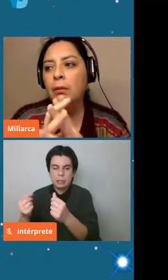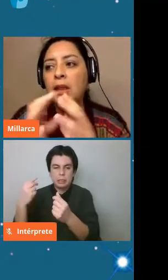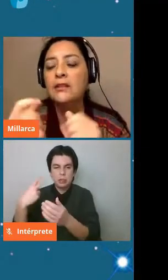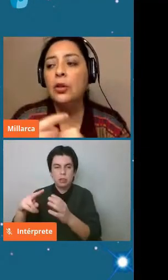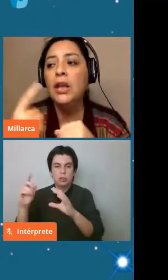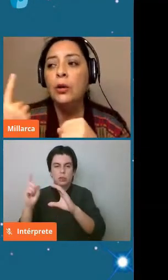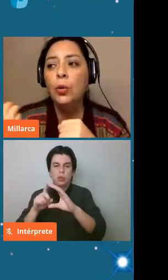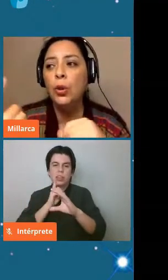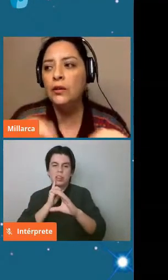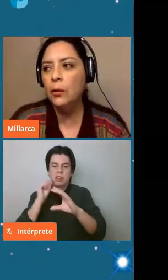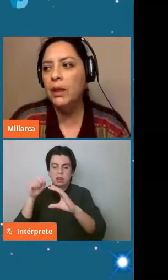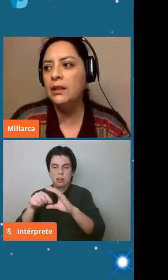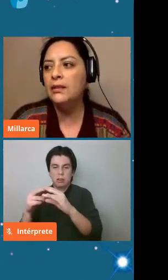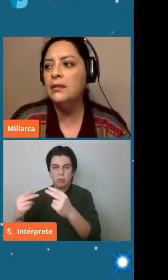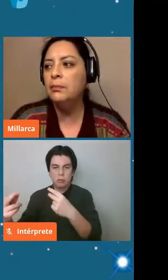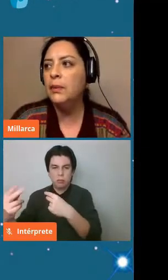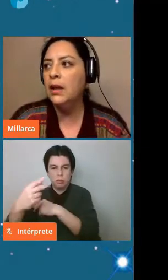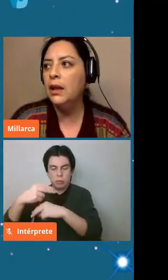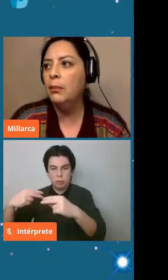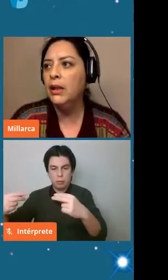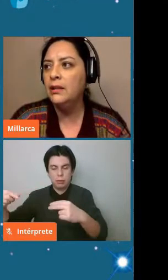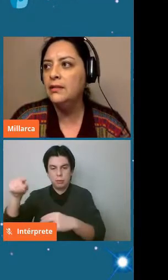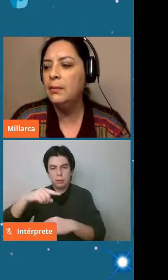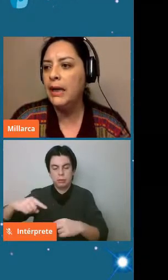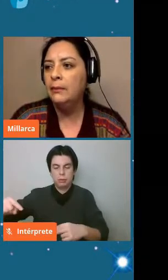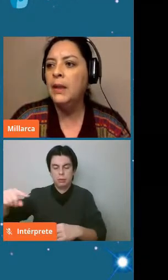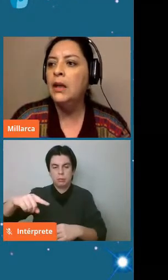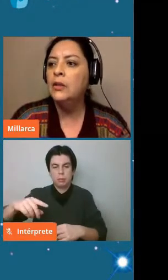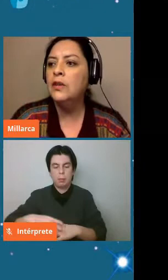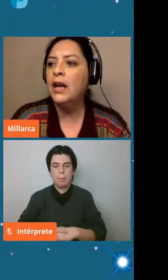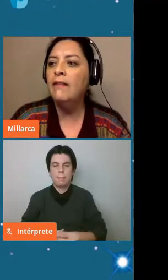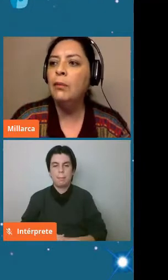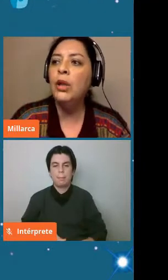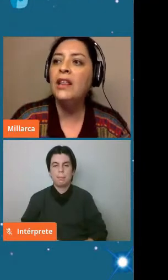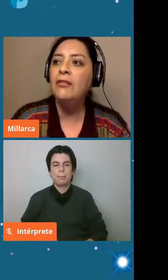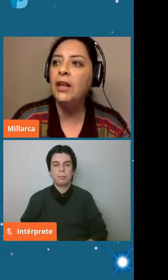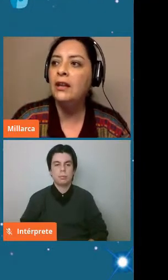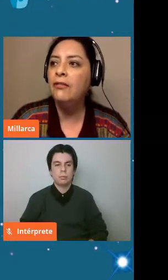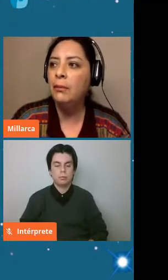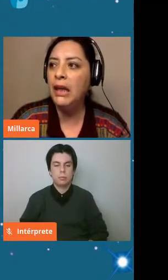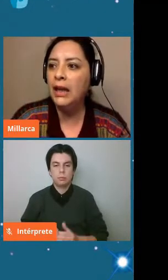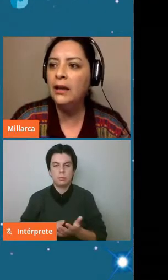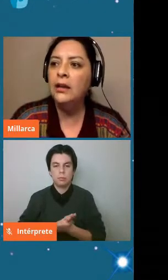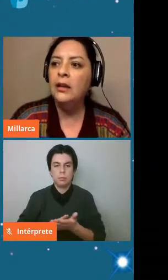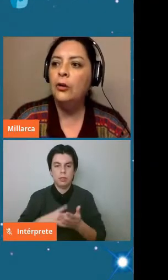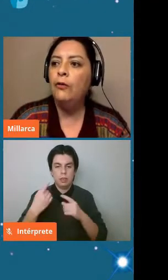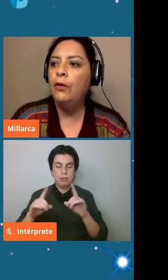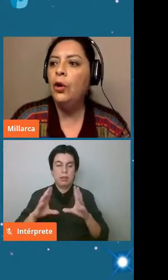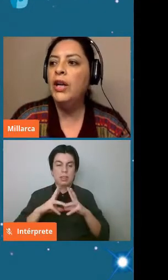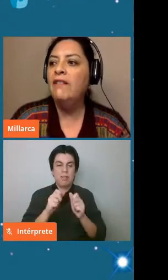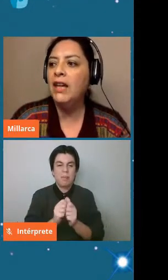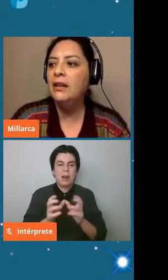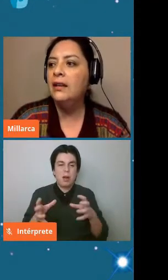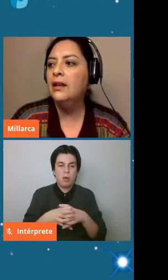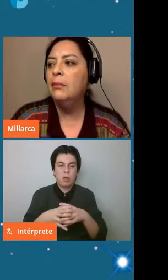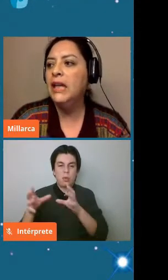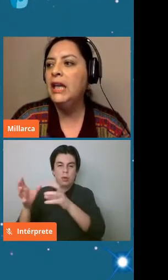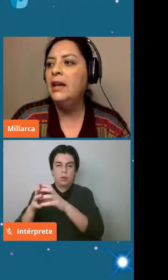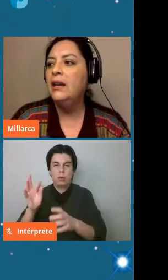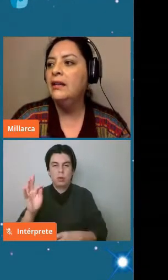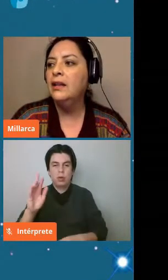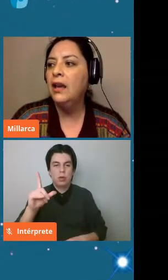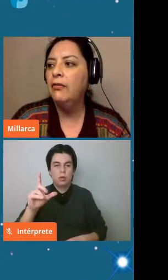la fragmentación de alguno de esos planetes planetesimales o sea acá vemos las diferentes familias los flora